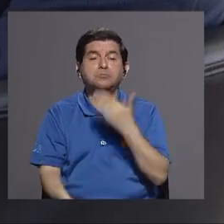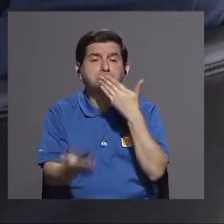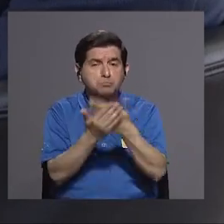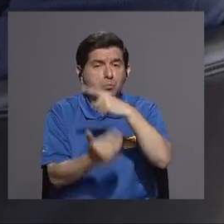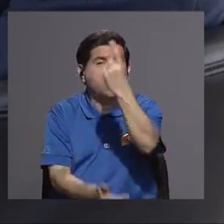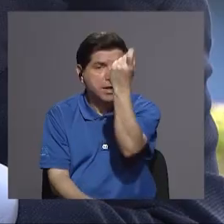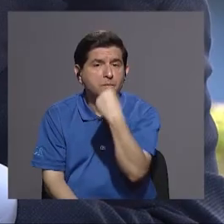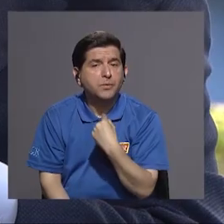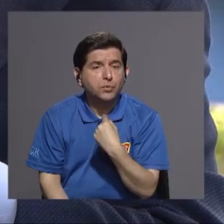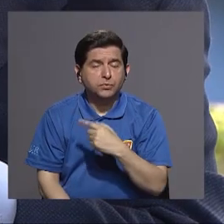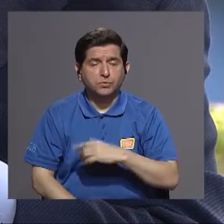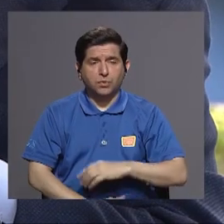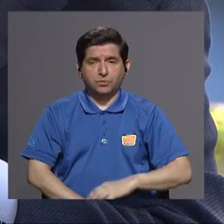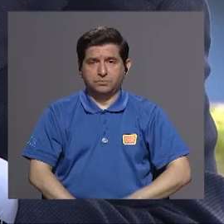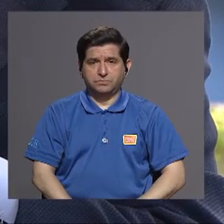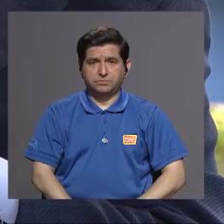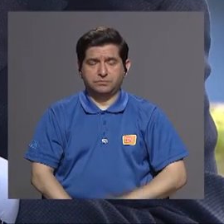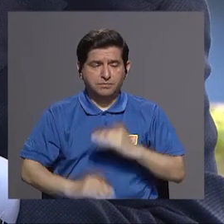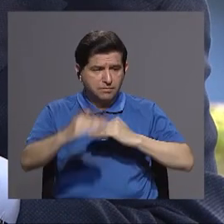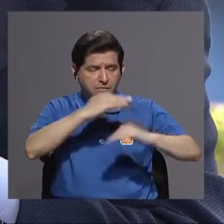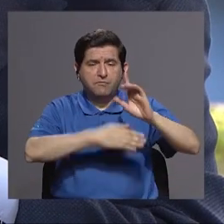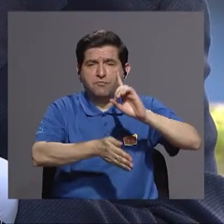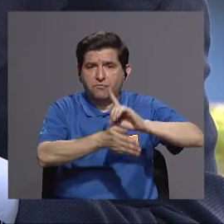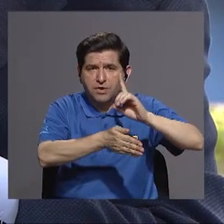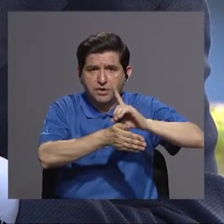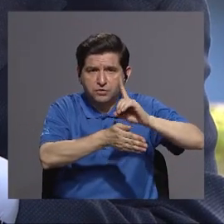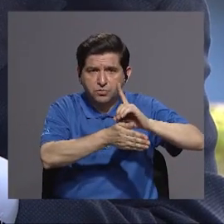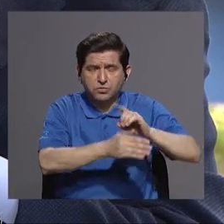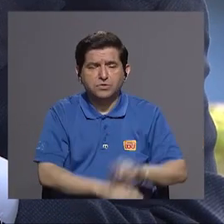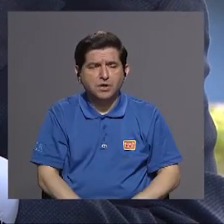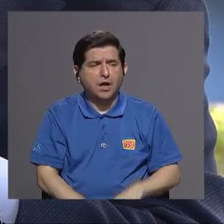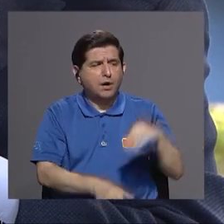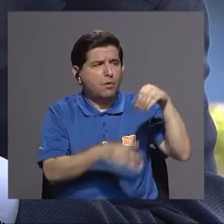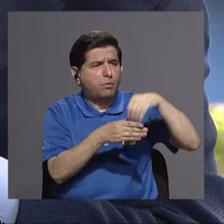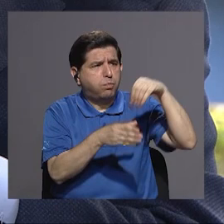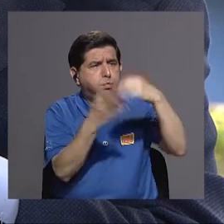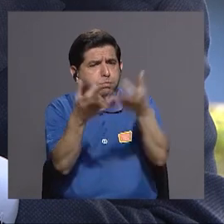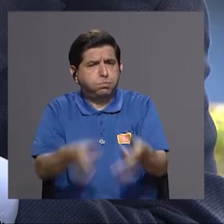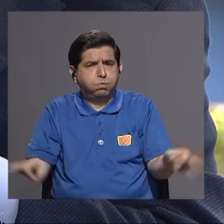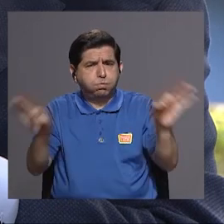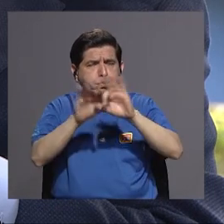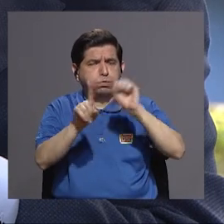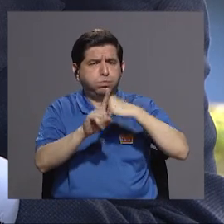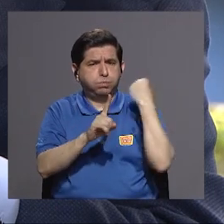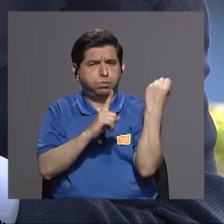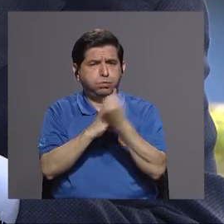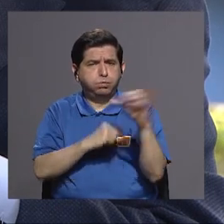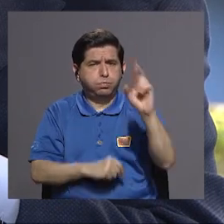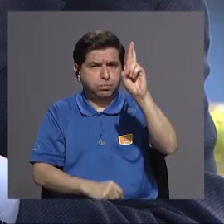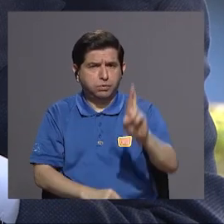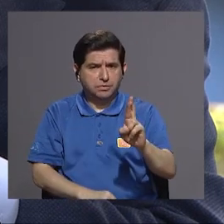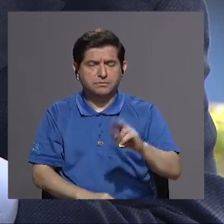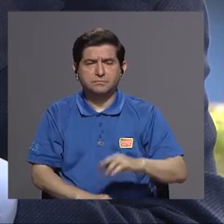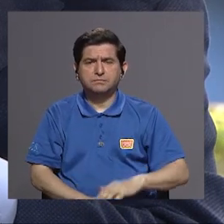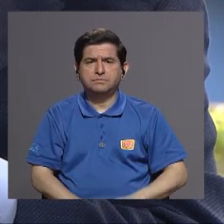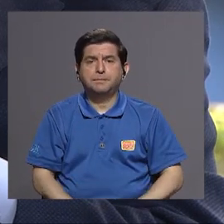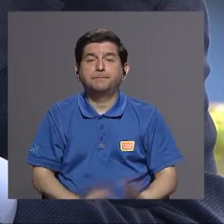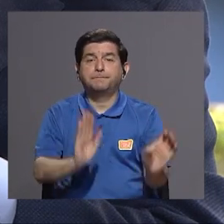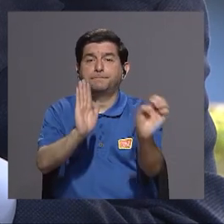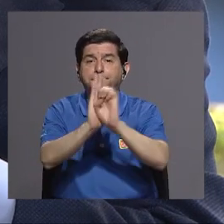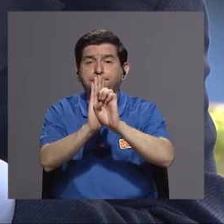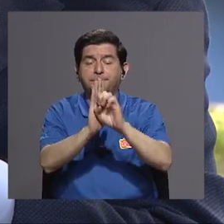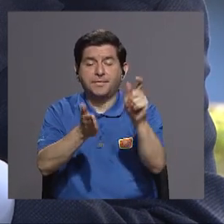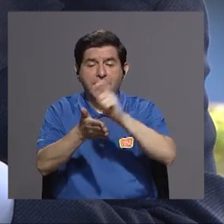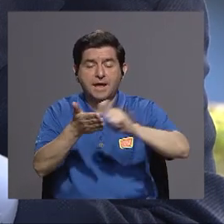que me hace esa pregunta porque la facultad de medicina hace grandes aportes a la sociedad costarricense por ejemplo